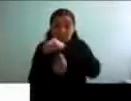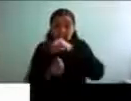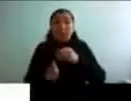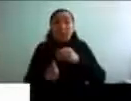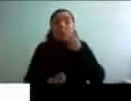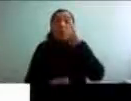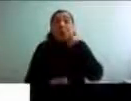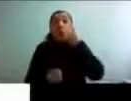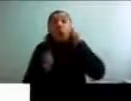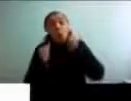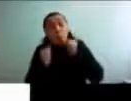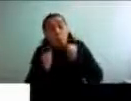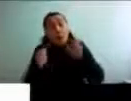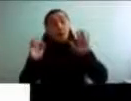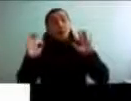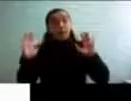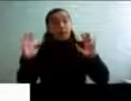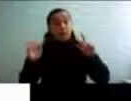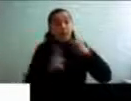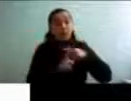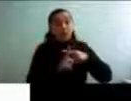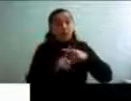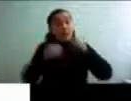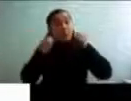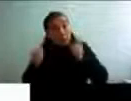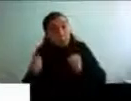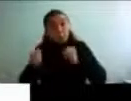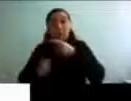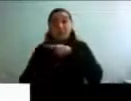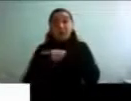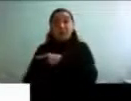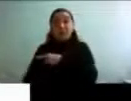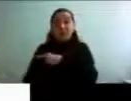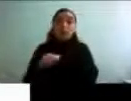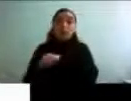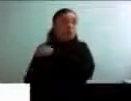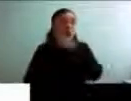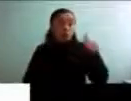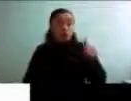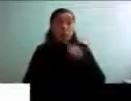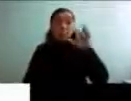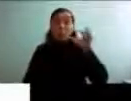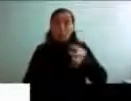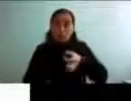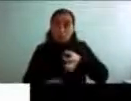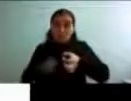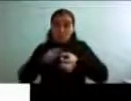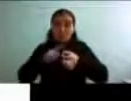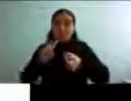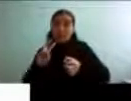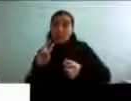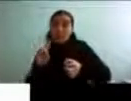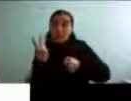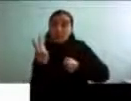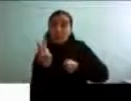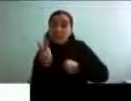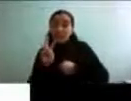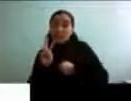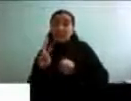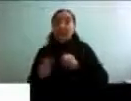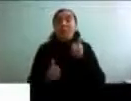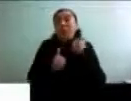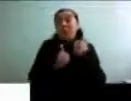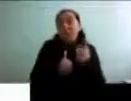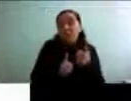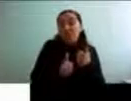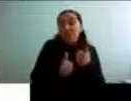aparentemente, ¿no? Porque todos sabemos las monedas tienen dos caras siempre y es bien difícil catalogar